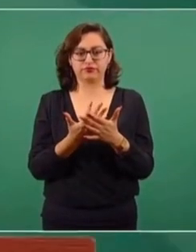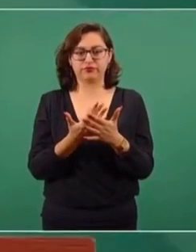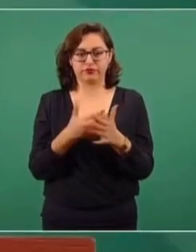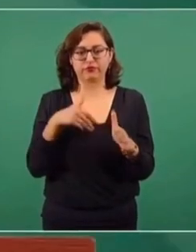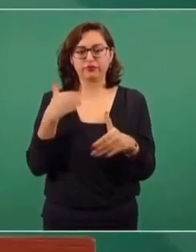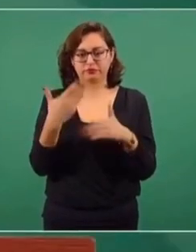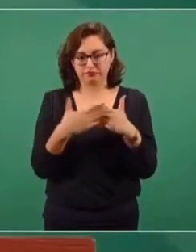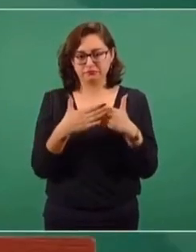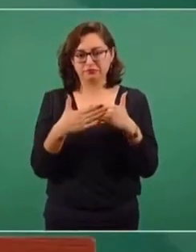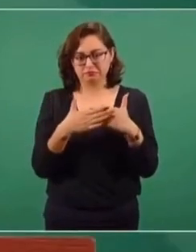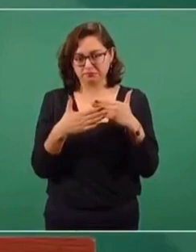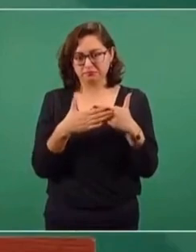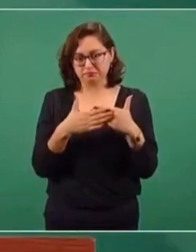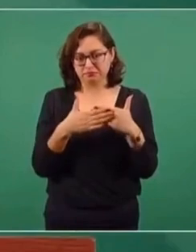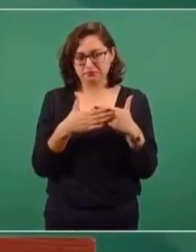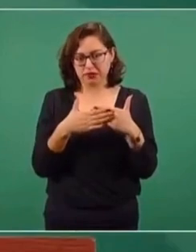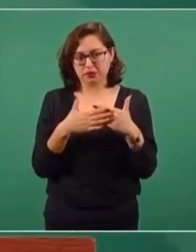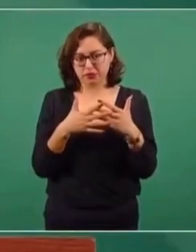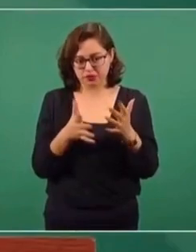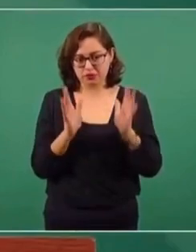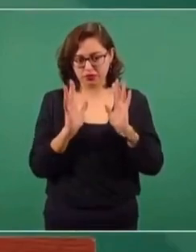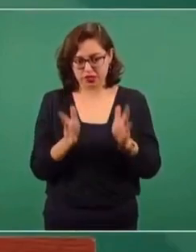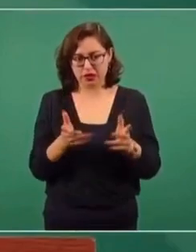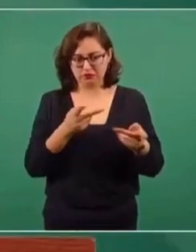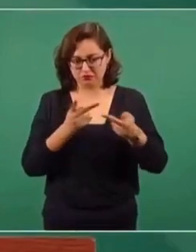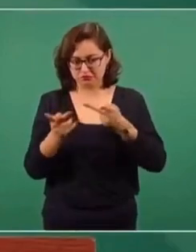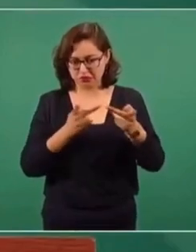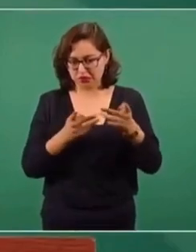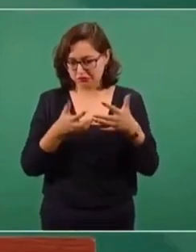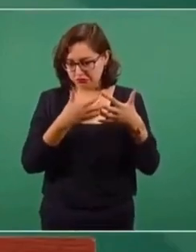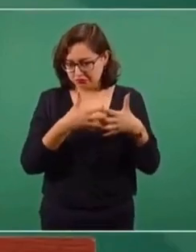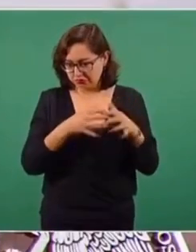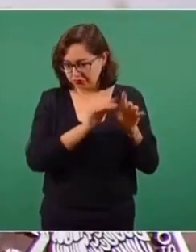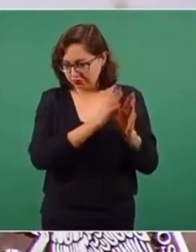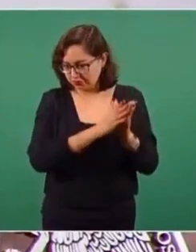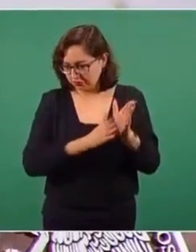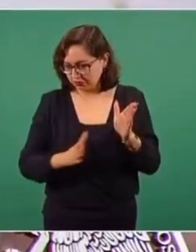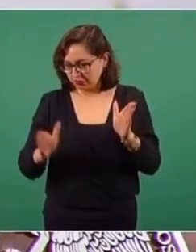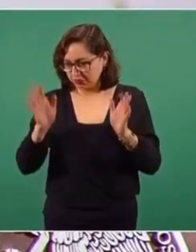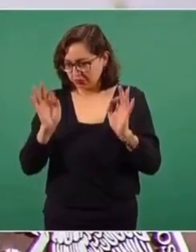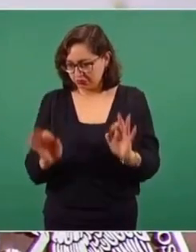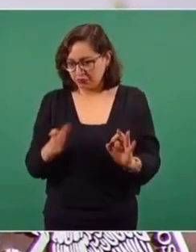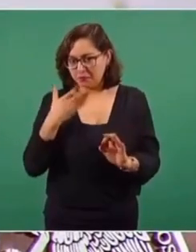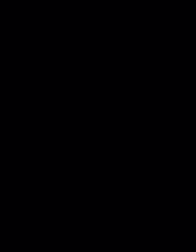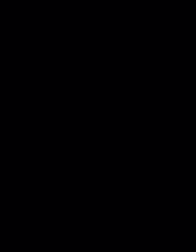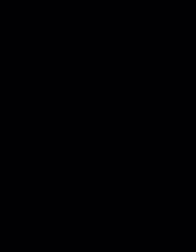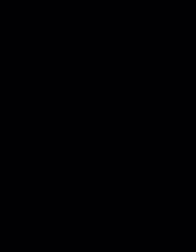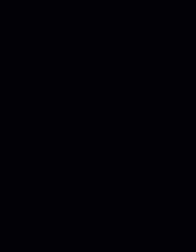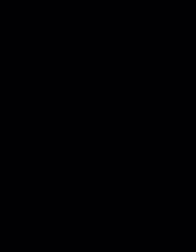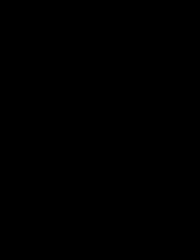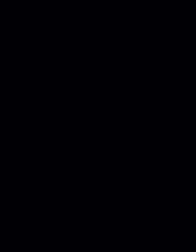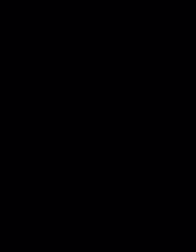tener una planeación y obviamente va a depender del nivel de escalamiento.